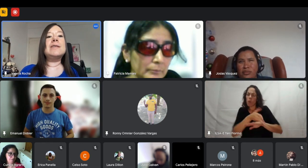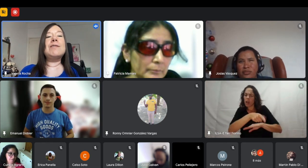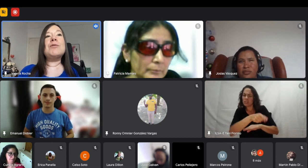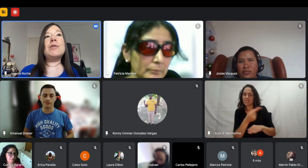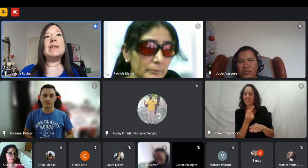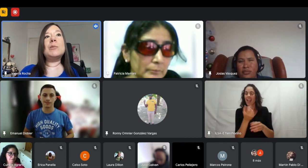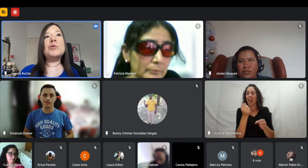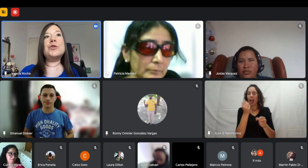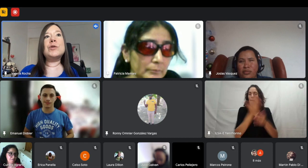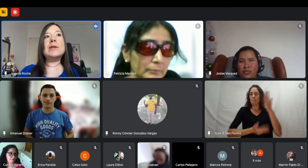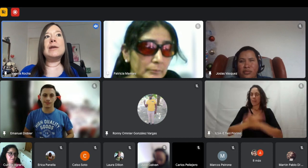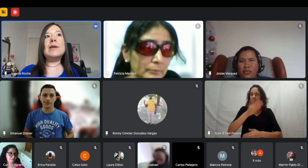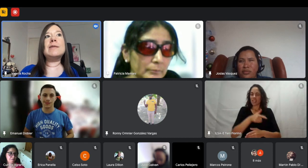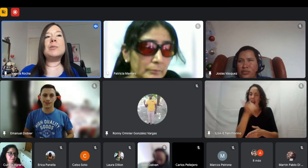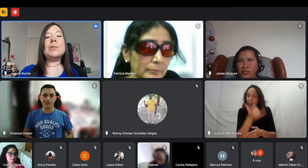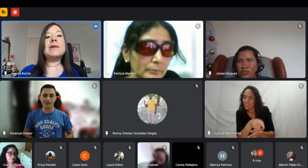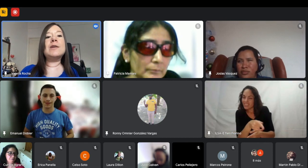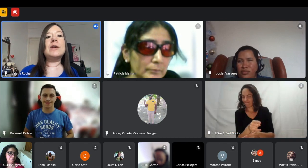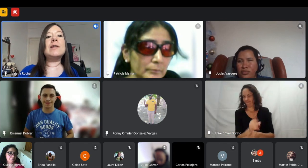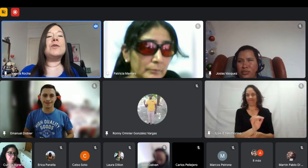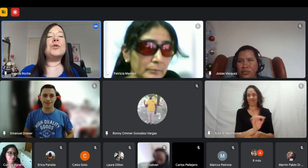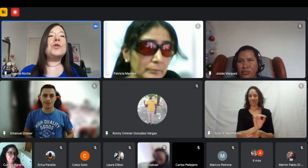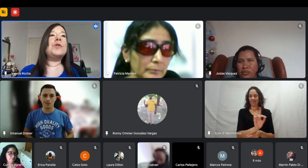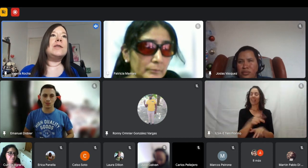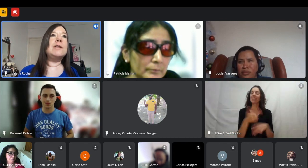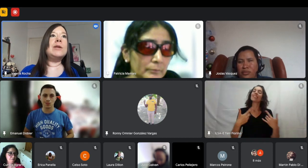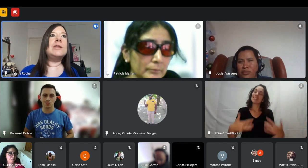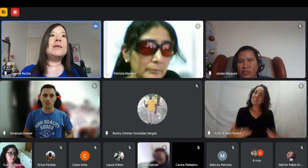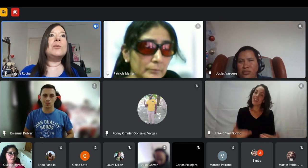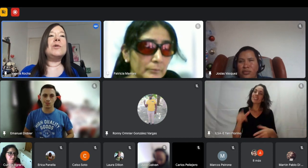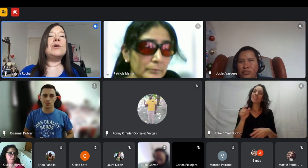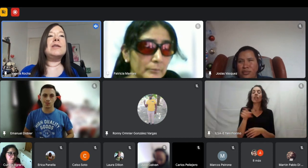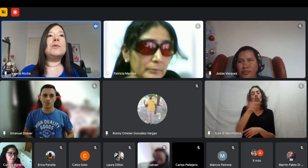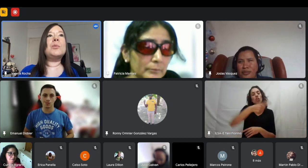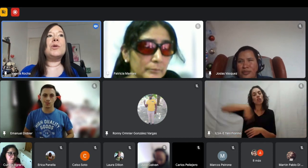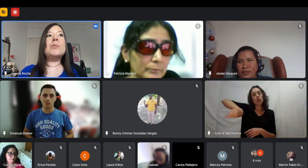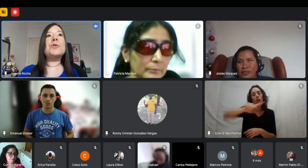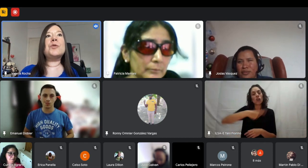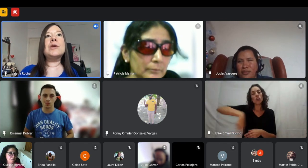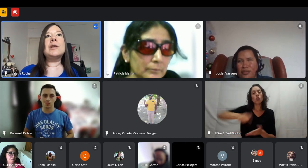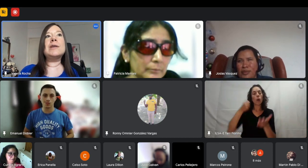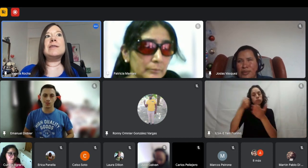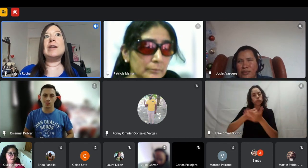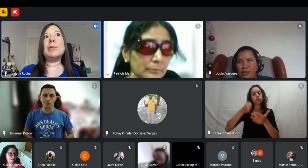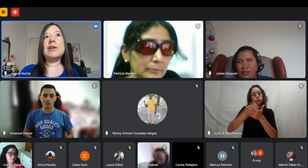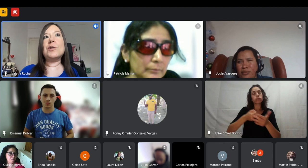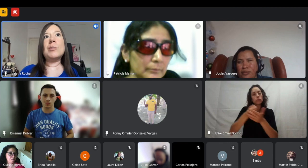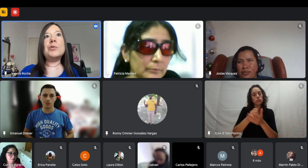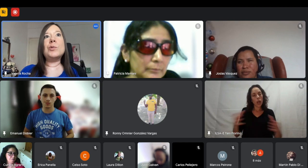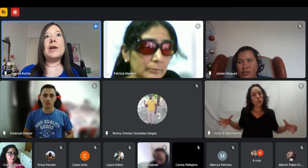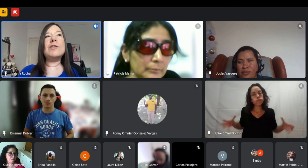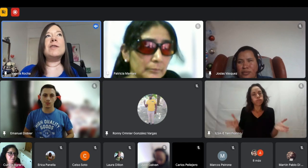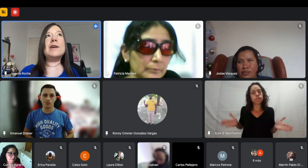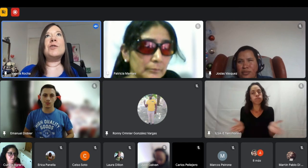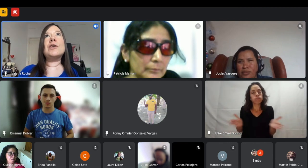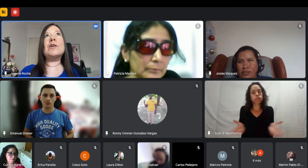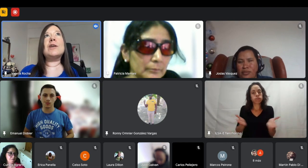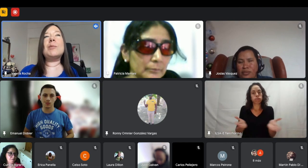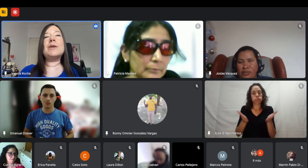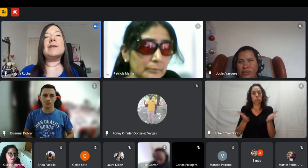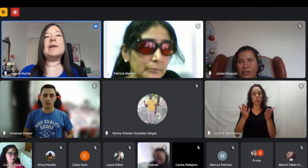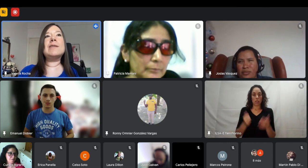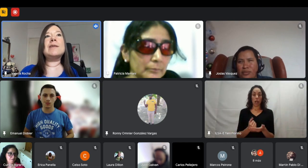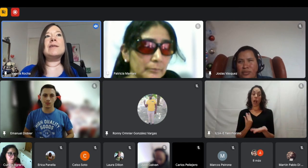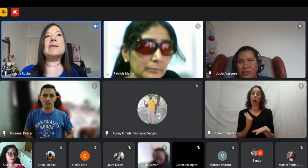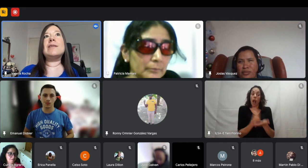si bien falta mucho desde el lado de las empresas creo que nosotros activamente como colectivo podemos animarnos a postularnos quizás no